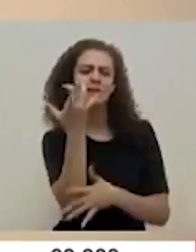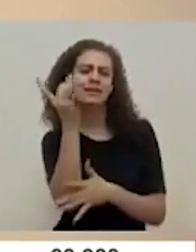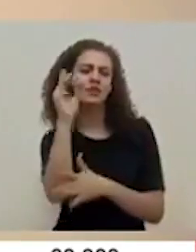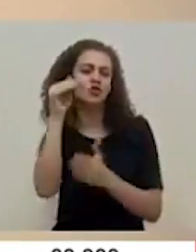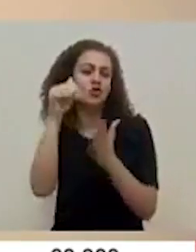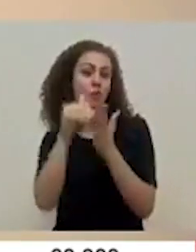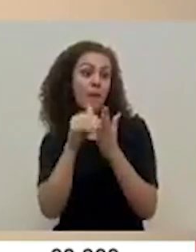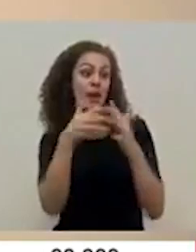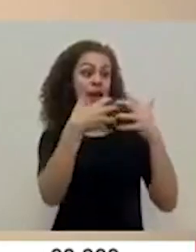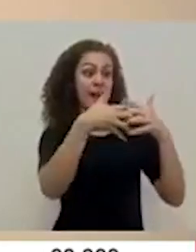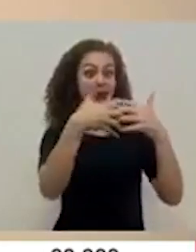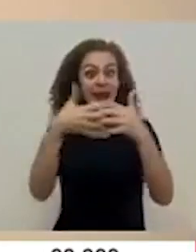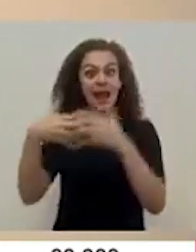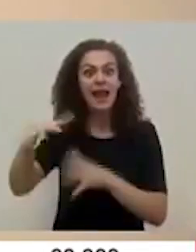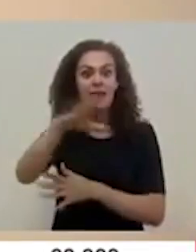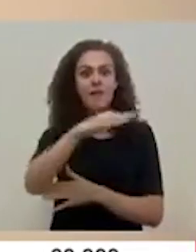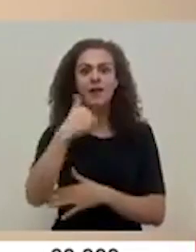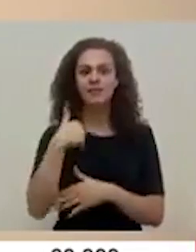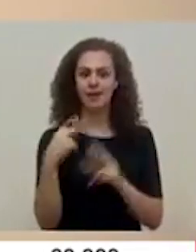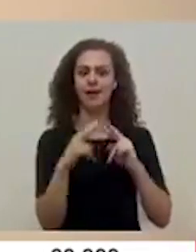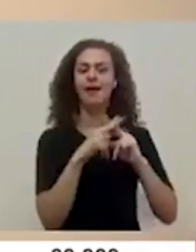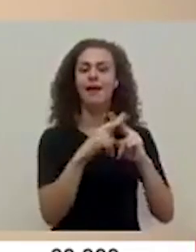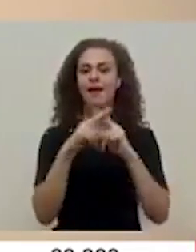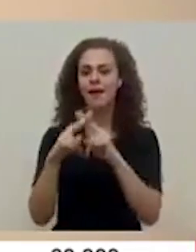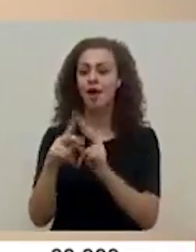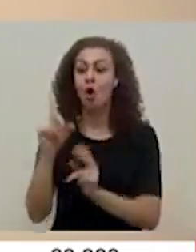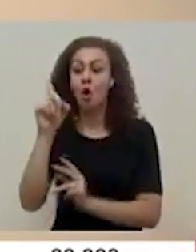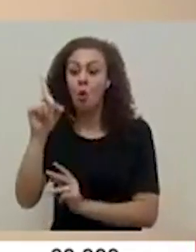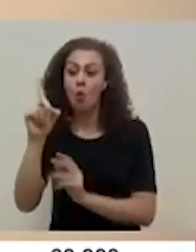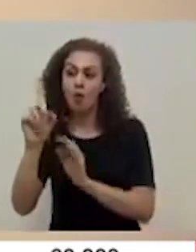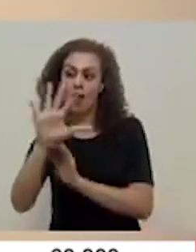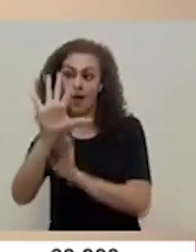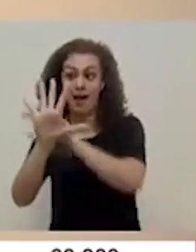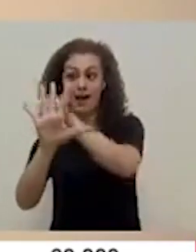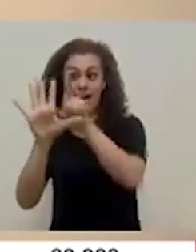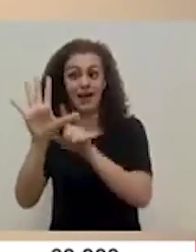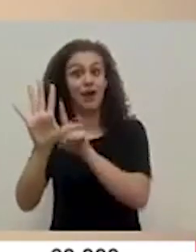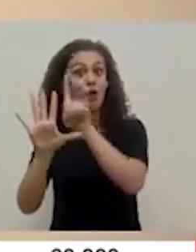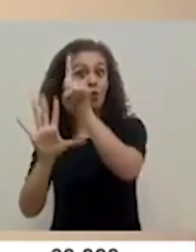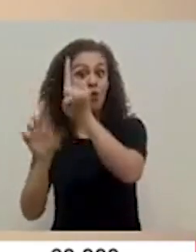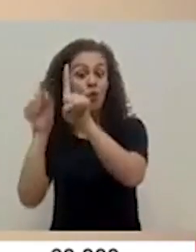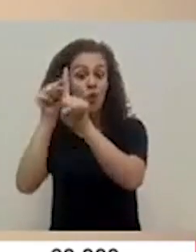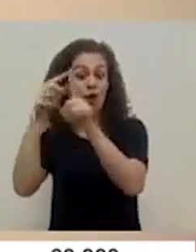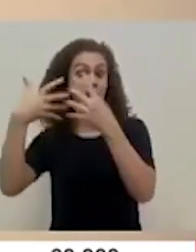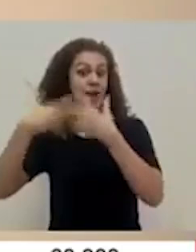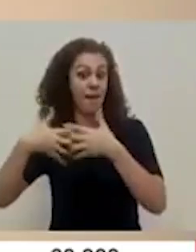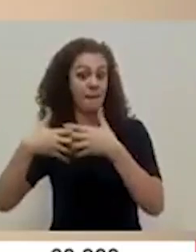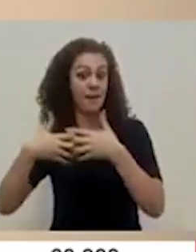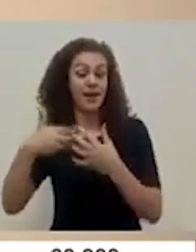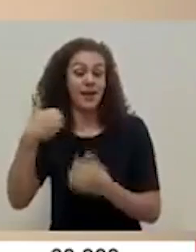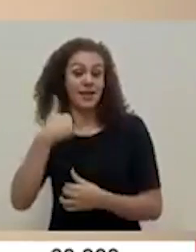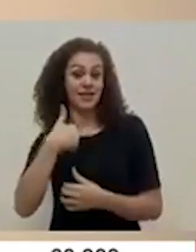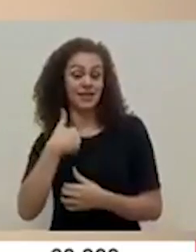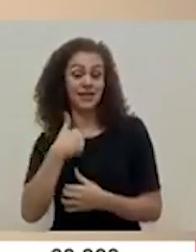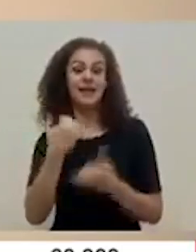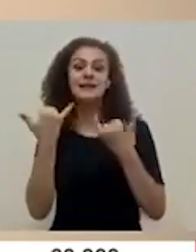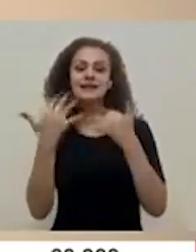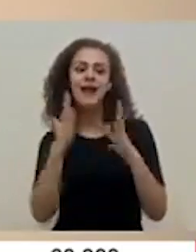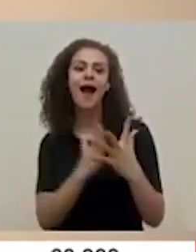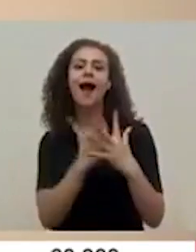empresas con dichos créditos, es decir, una de cada cinco del total de las empresas que tienen ya